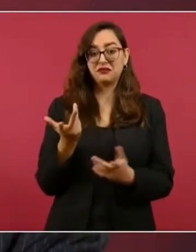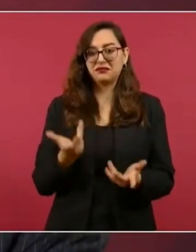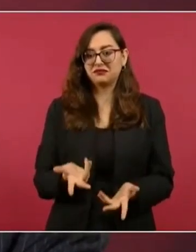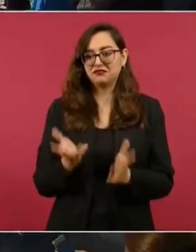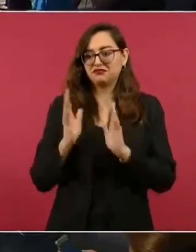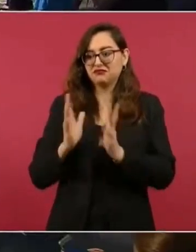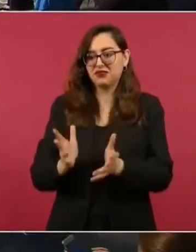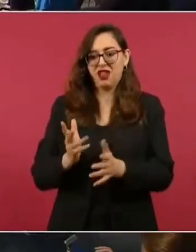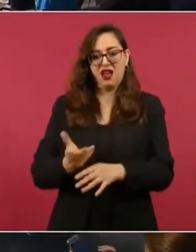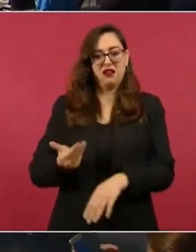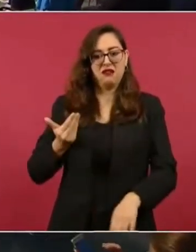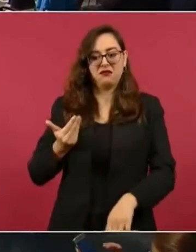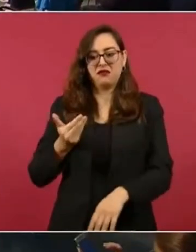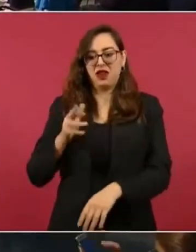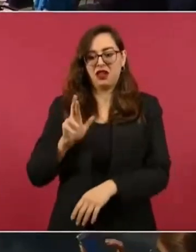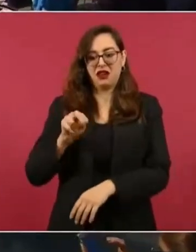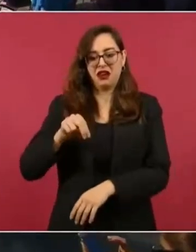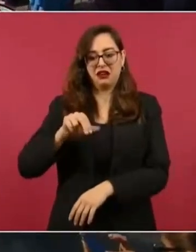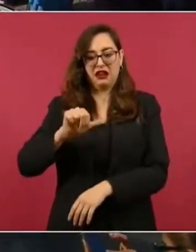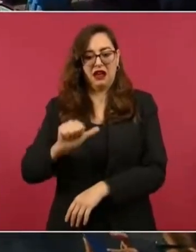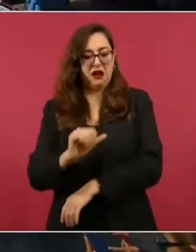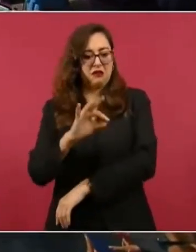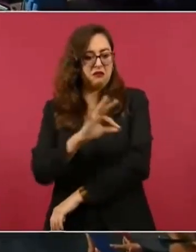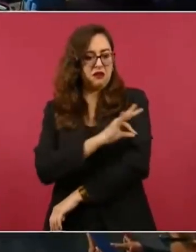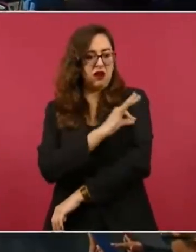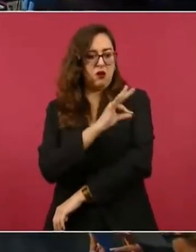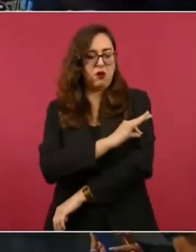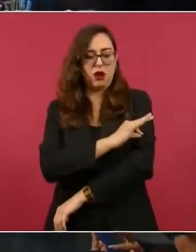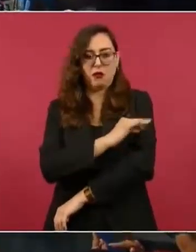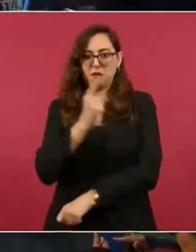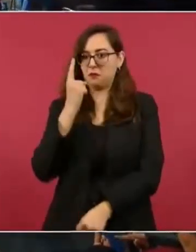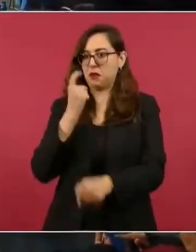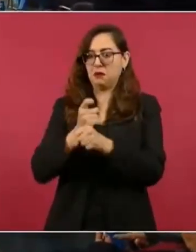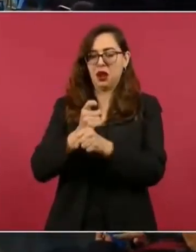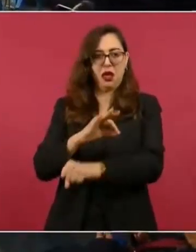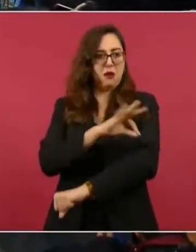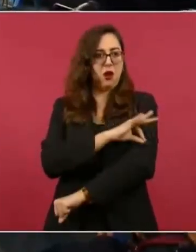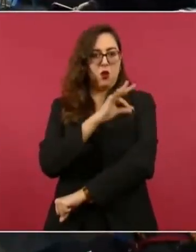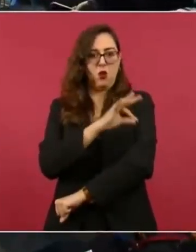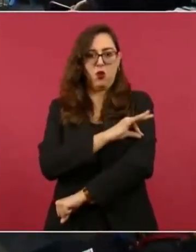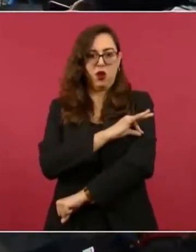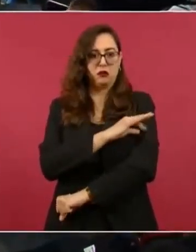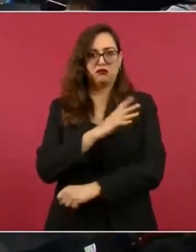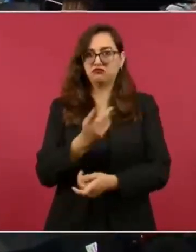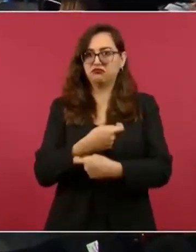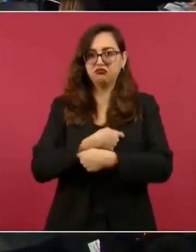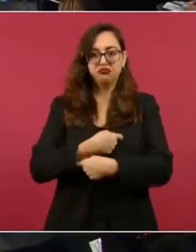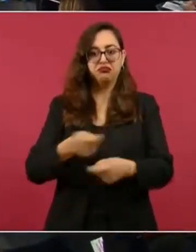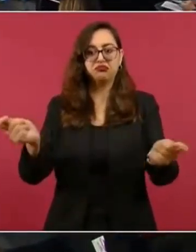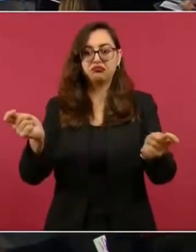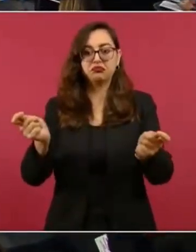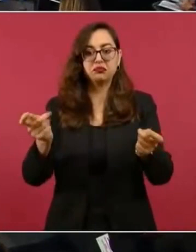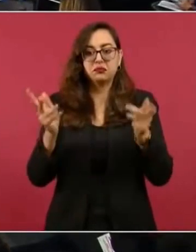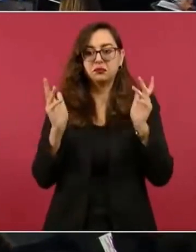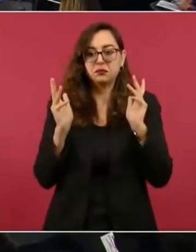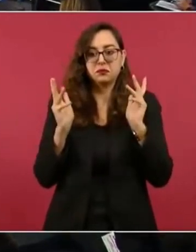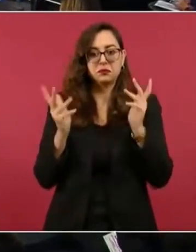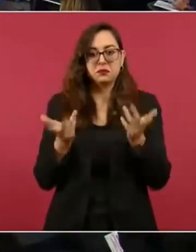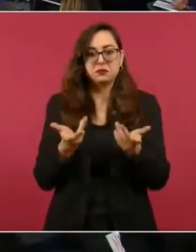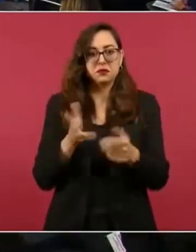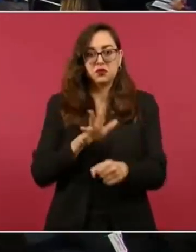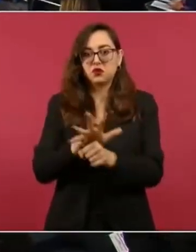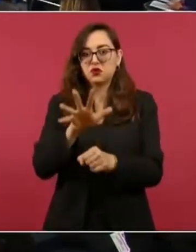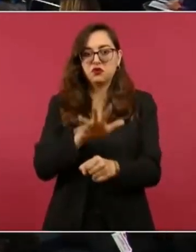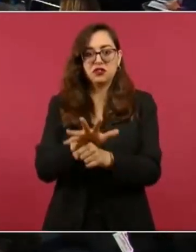de la vacuna de RNA, de las vacunas de RNA de origen estadounidense, que se están promoviendo como